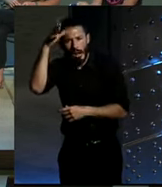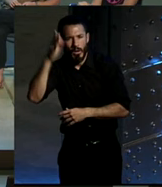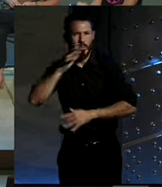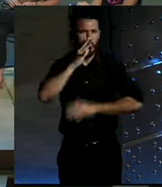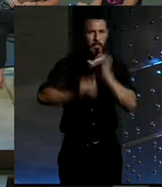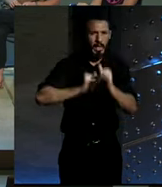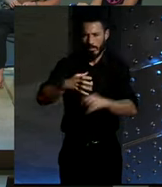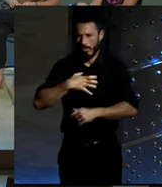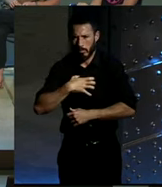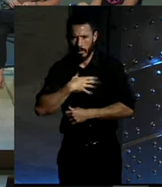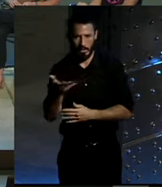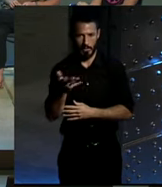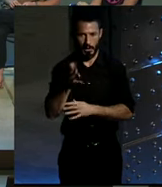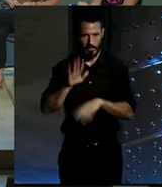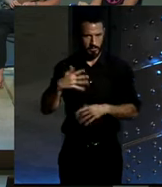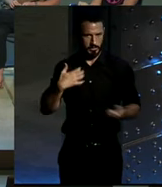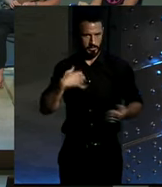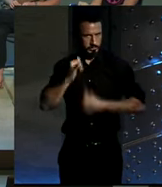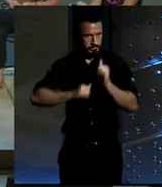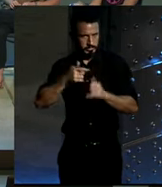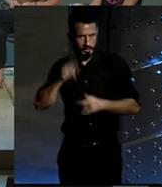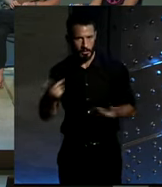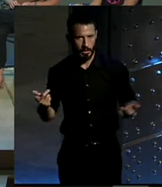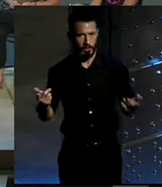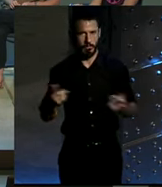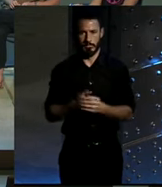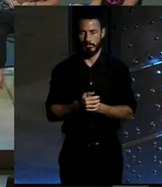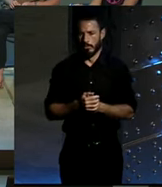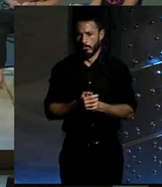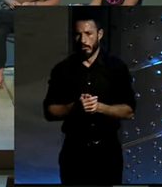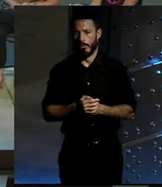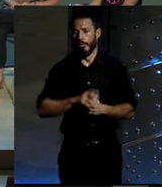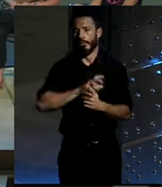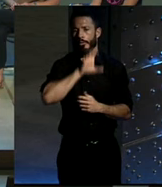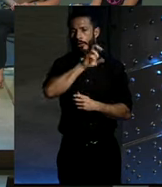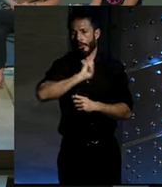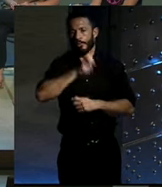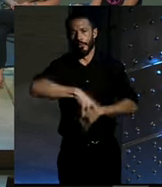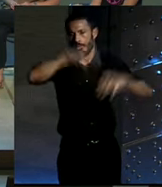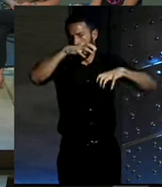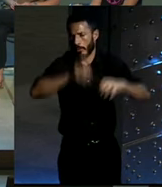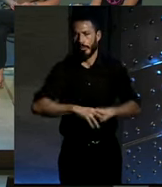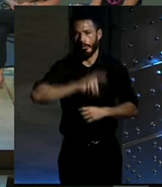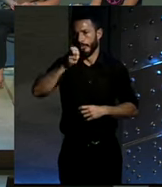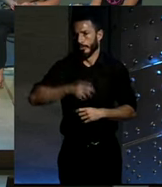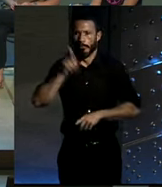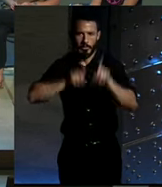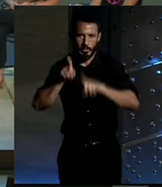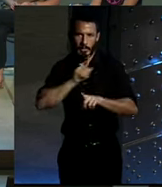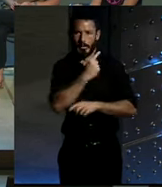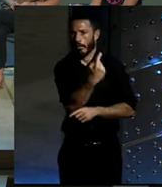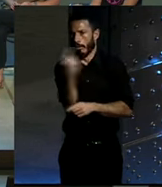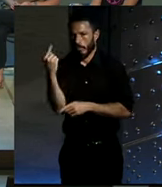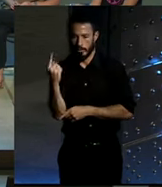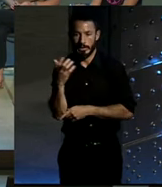Y te vas a Dinamarca y lo que pasa es que llueve mucho. sea, también puedes decir, joder, con todo lo que llueve, como... O sea, que en realidad la bicicleta, si